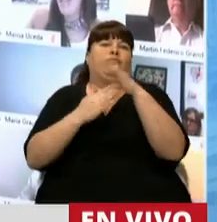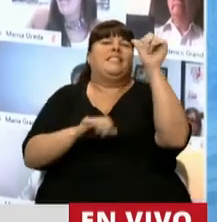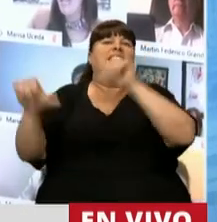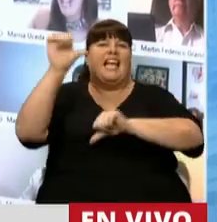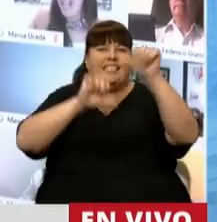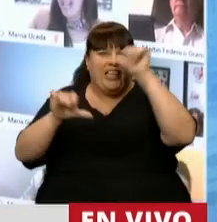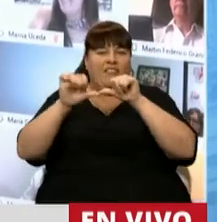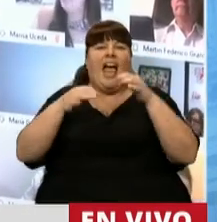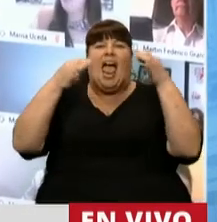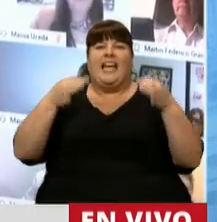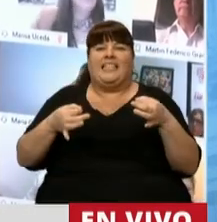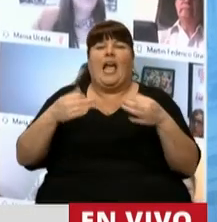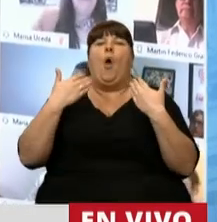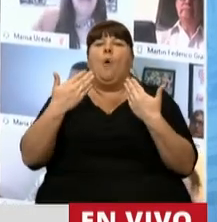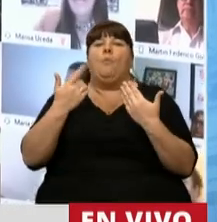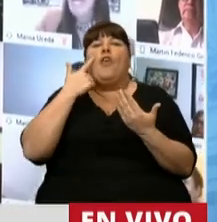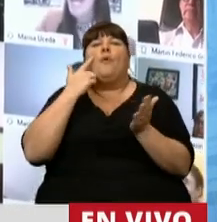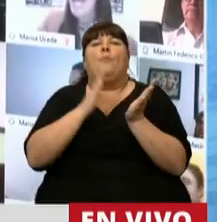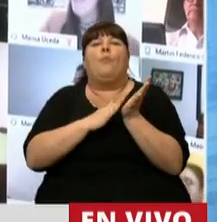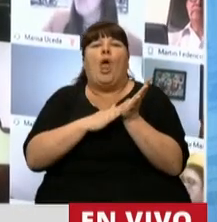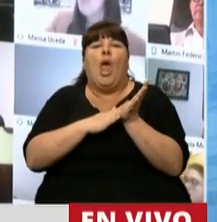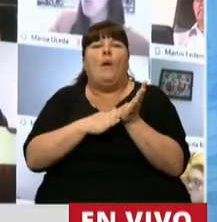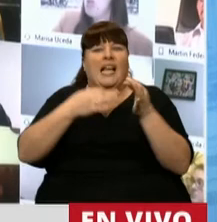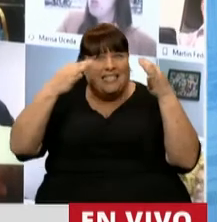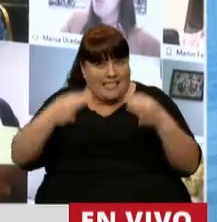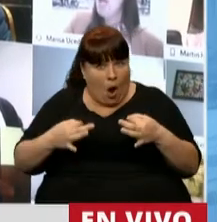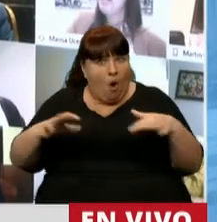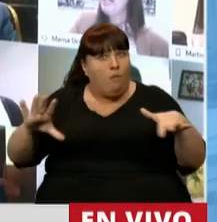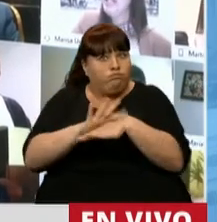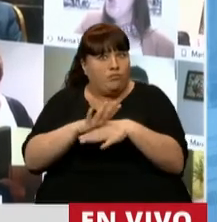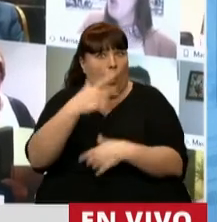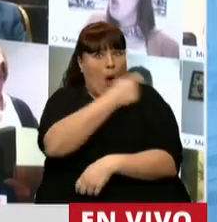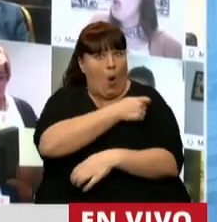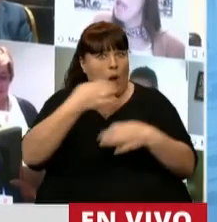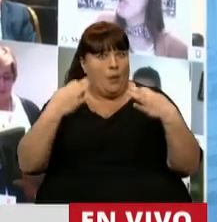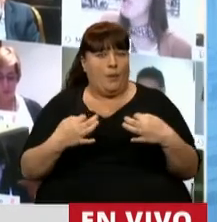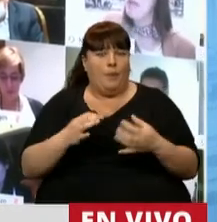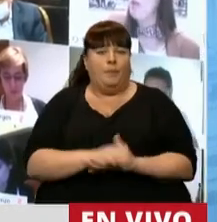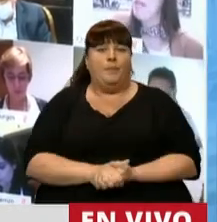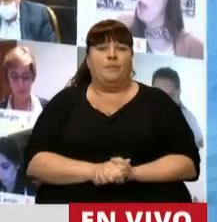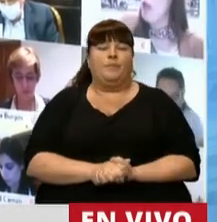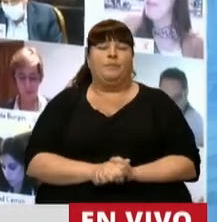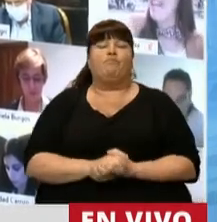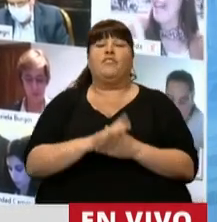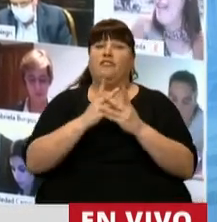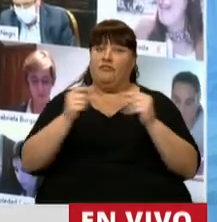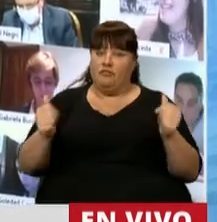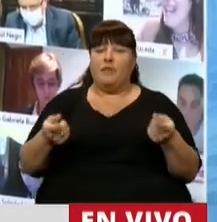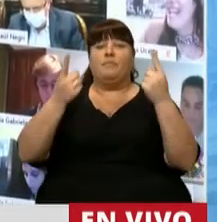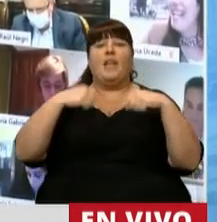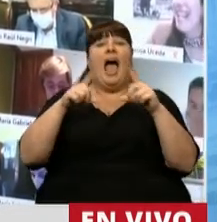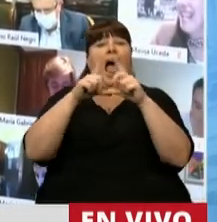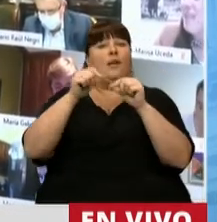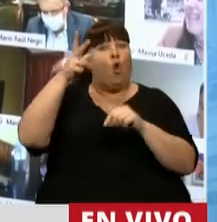científica y bioética que permita comprobar su seguridad y eficacia. Luego, el